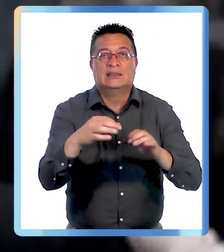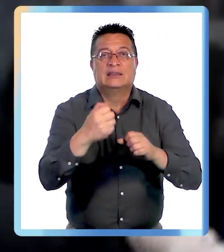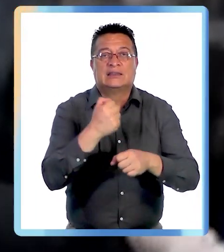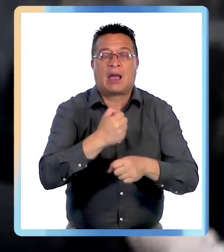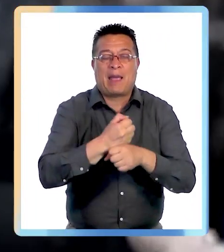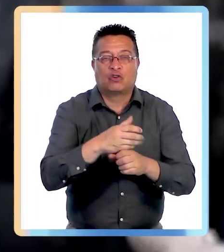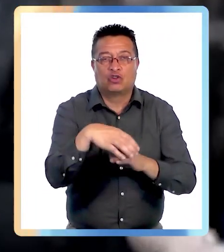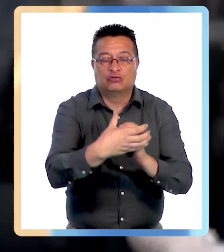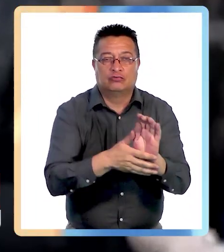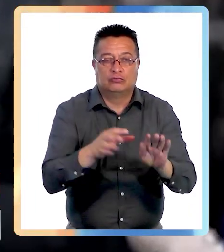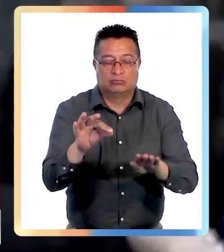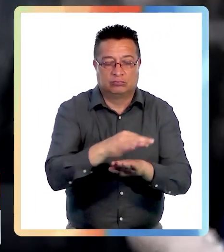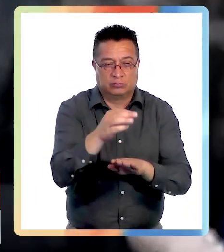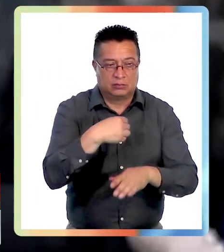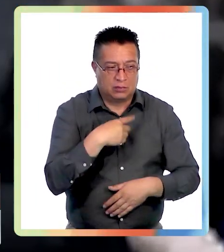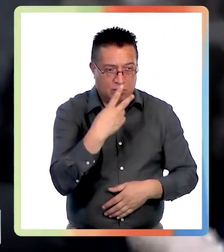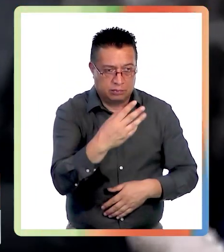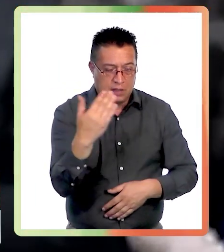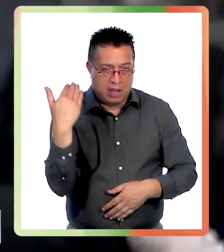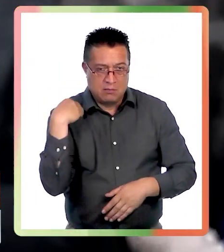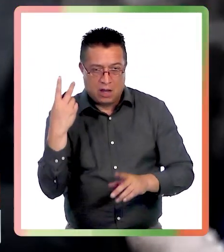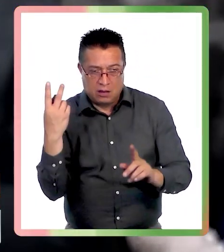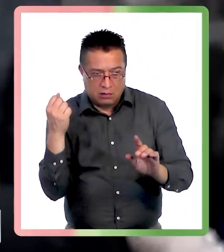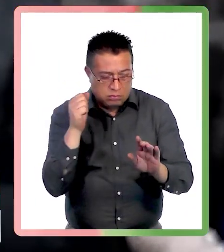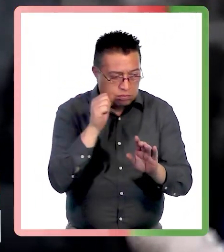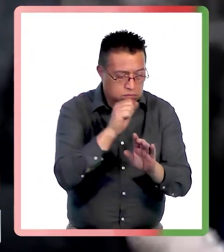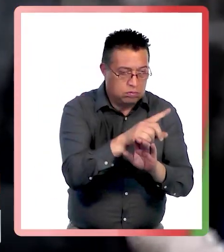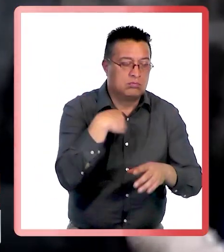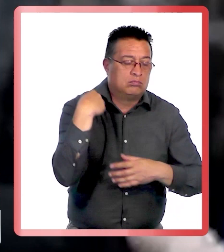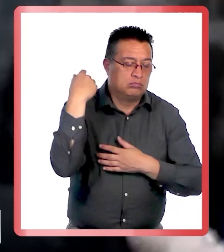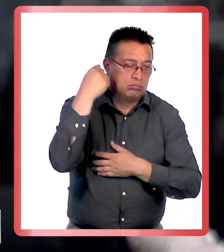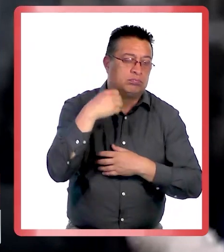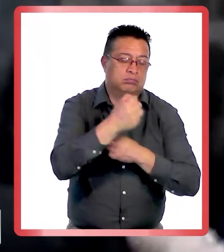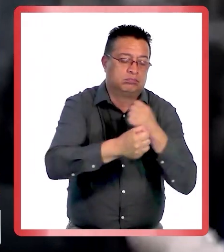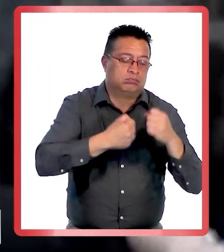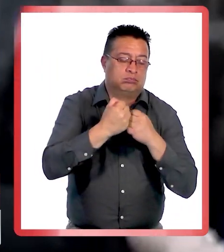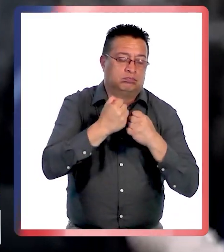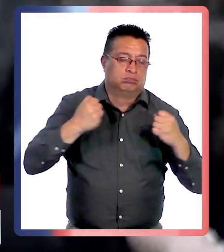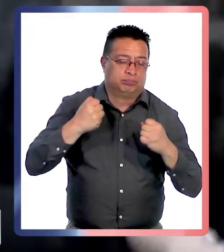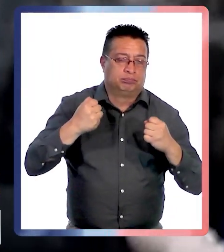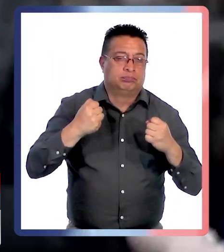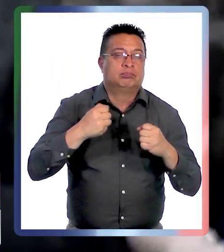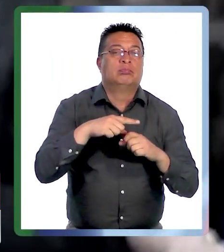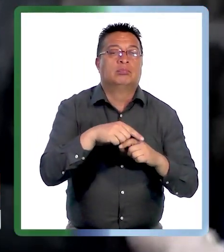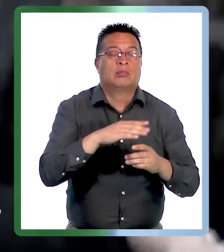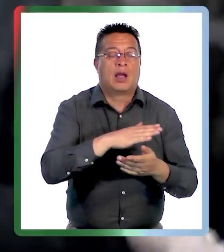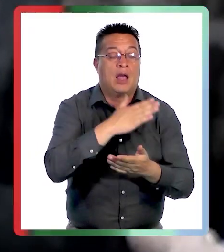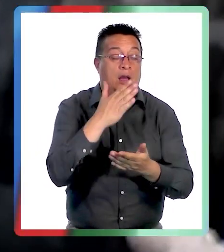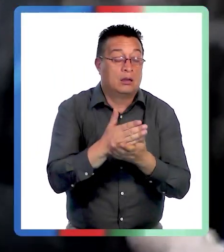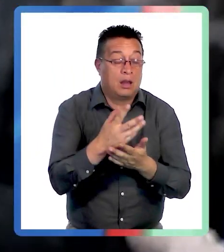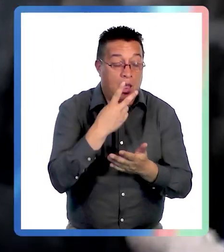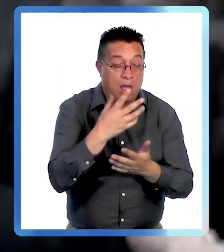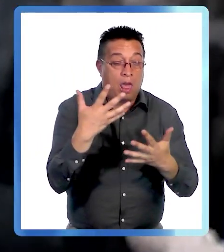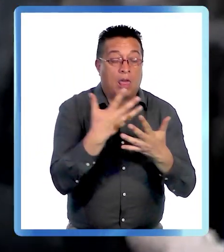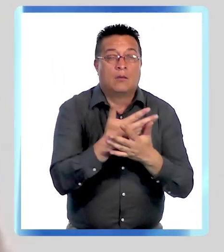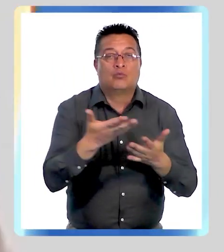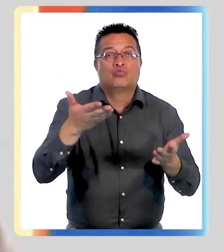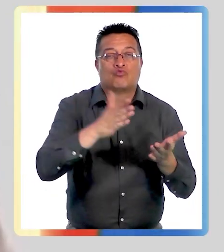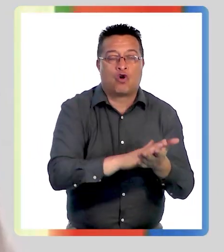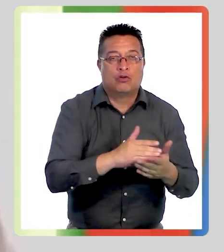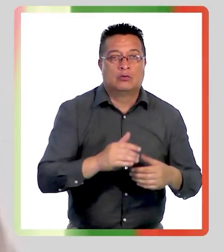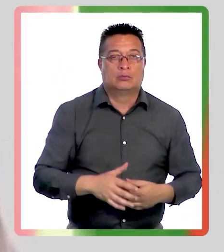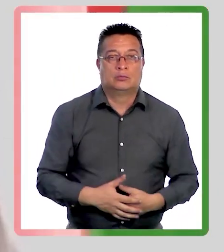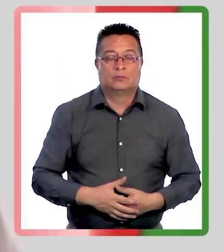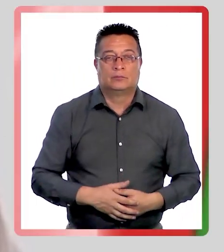cordón de zapato. Así que lo tomé y me acerqué a la niña por la espalda y la empecé a asfixiar hasta que me di cuenta que la había matado.